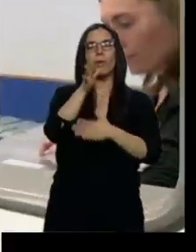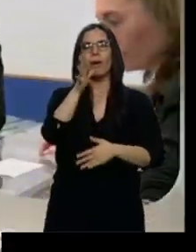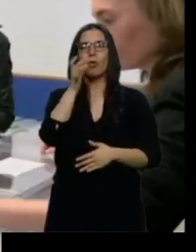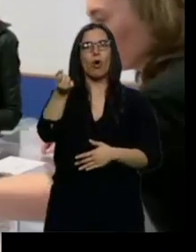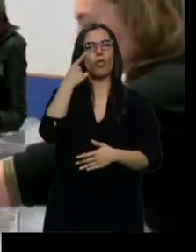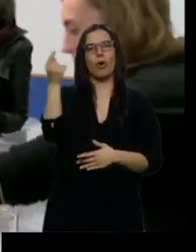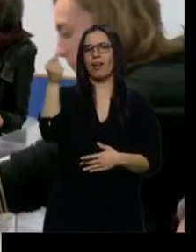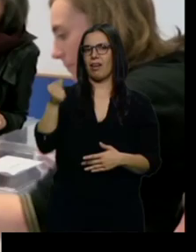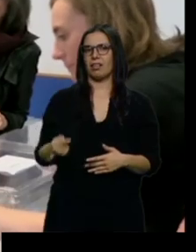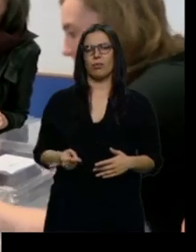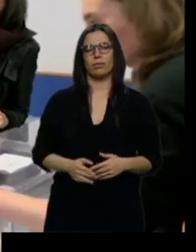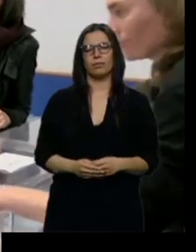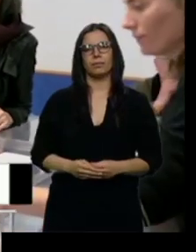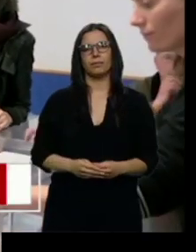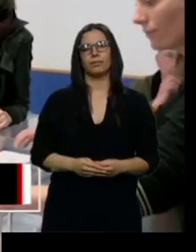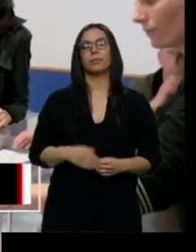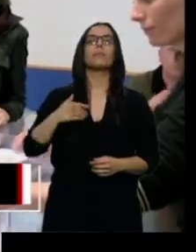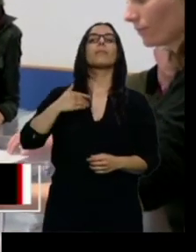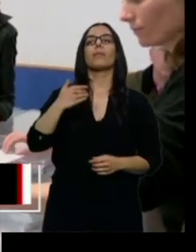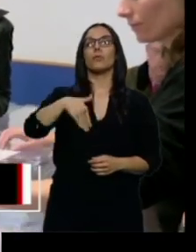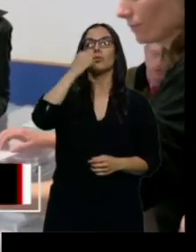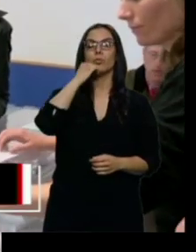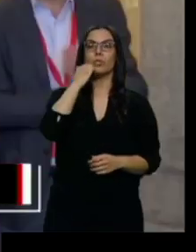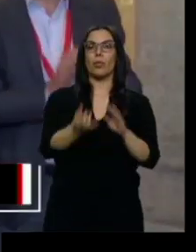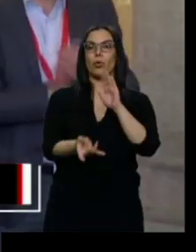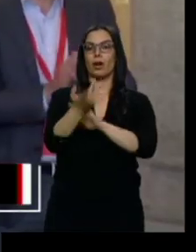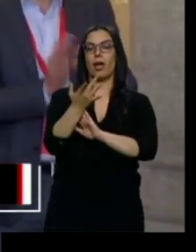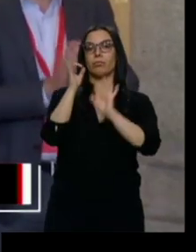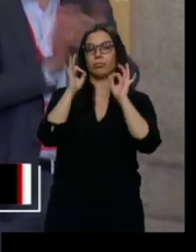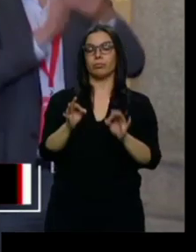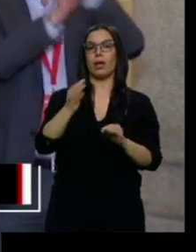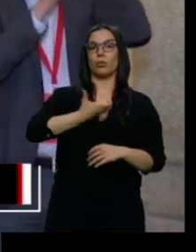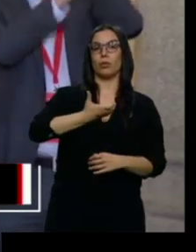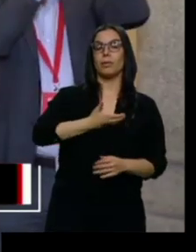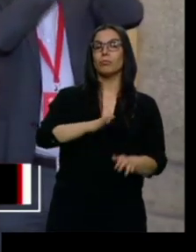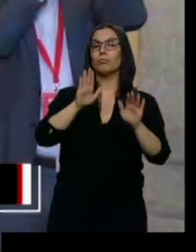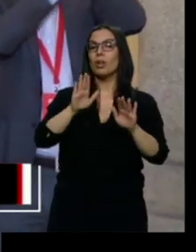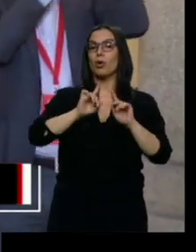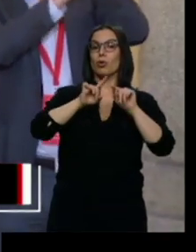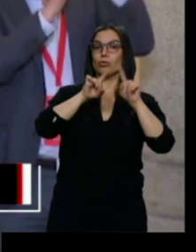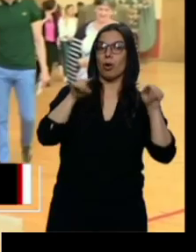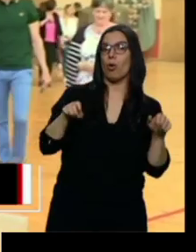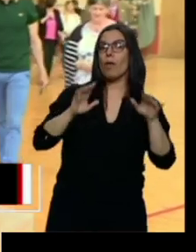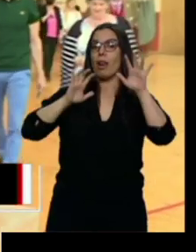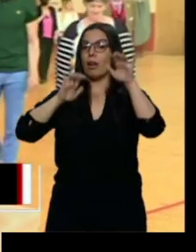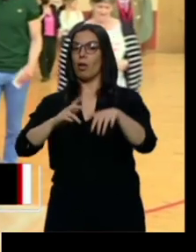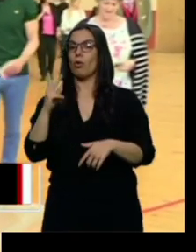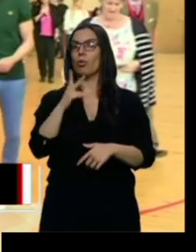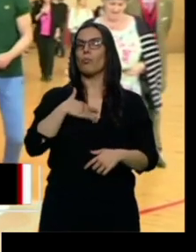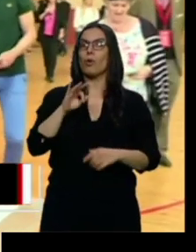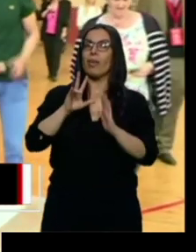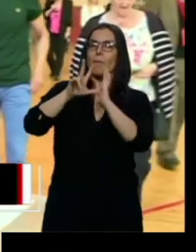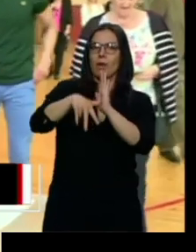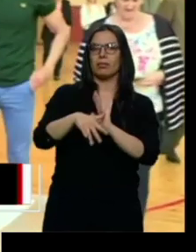El sábado se constituye en los ayuntamientos, pero los de Segovia y León tendrían que hacerlo más tarde si prosperan los recursos ante el